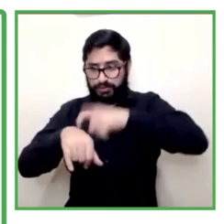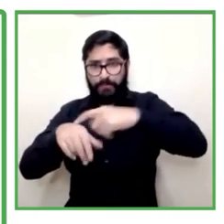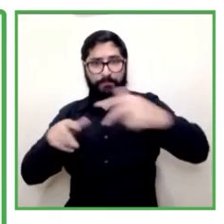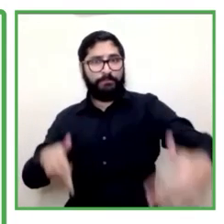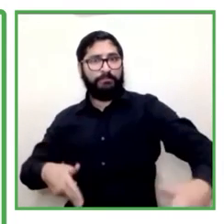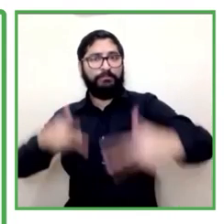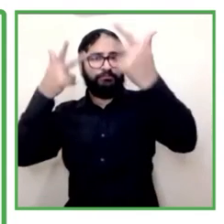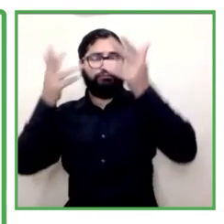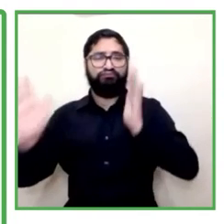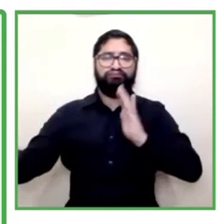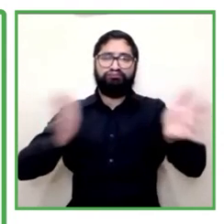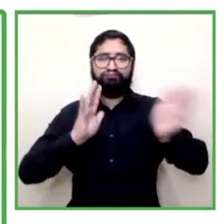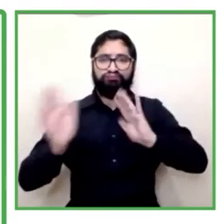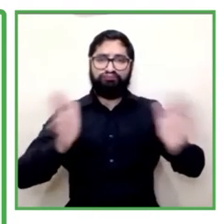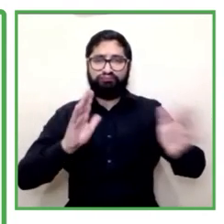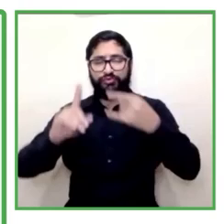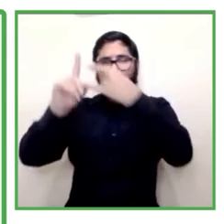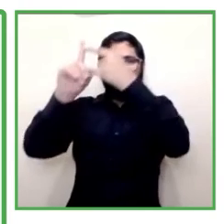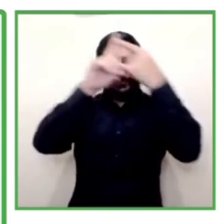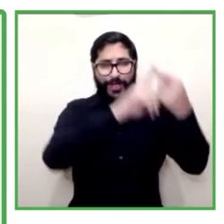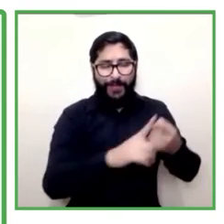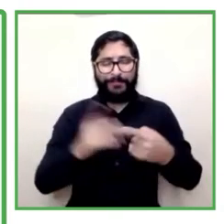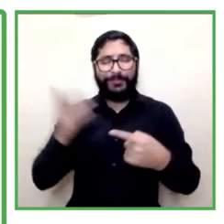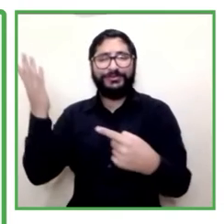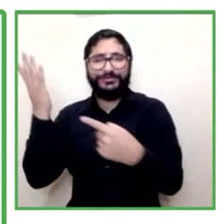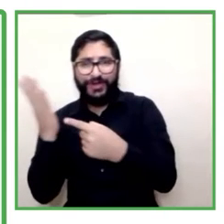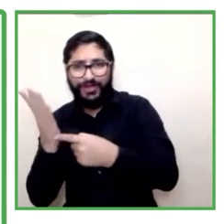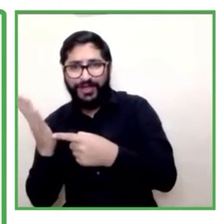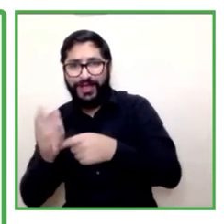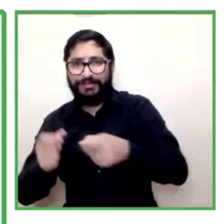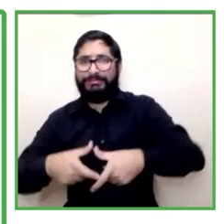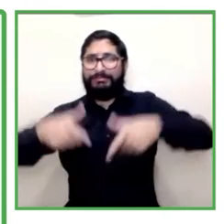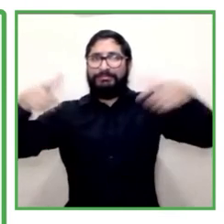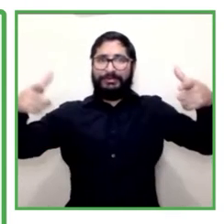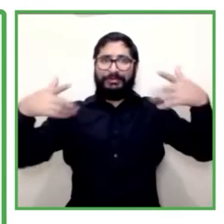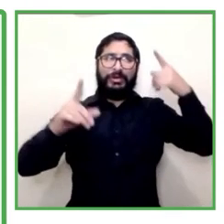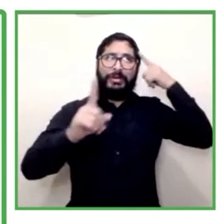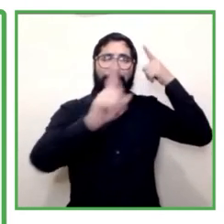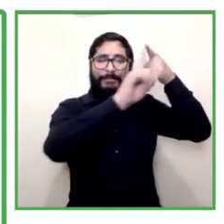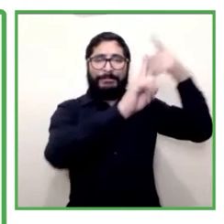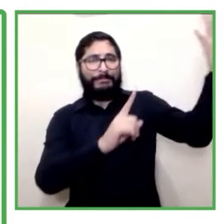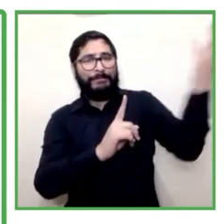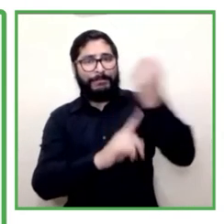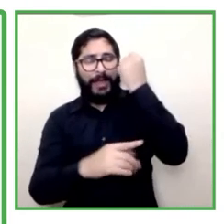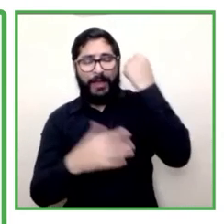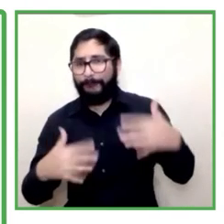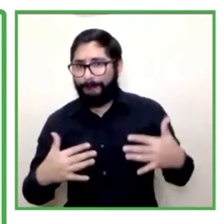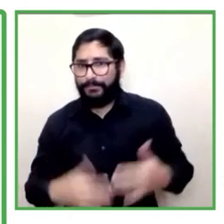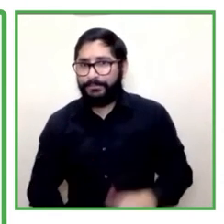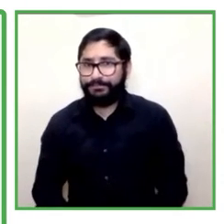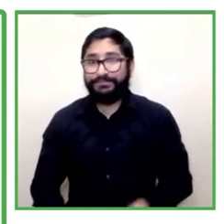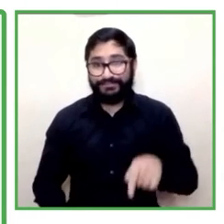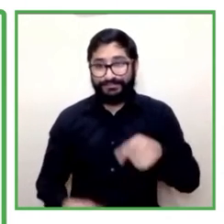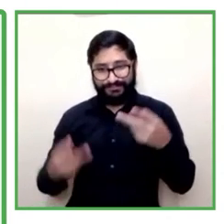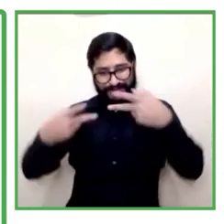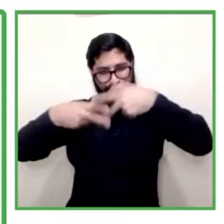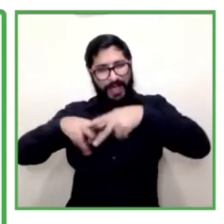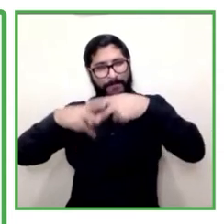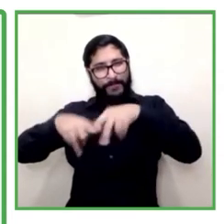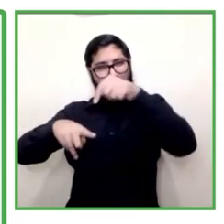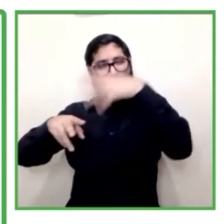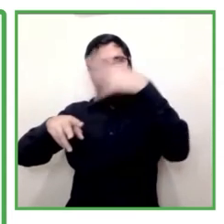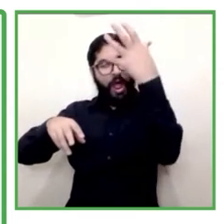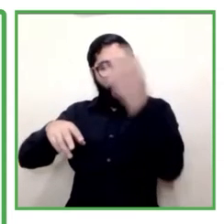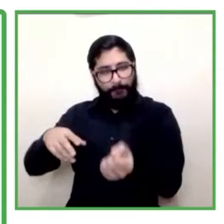así que es un gran desafío que los objetos virtuales de aprendizaje tengan esos ajustes se vayan adaptando y